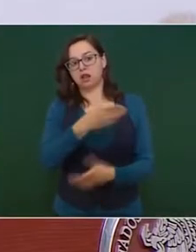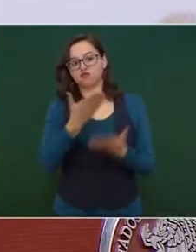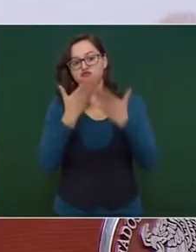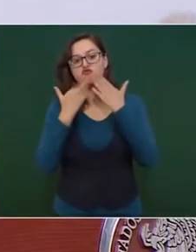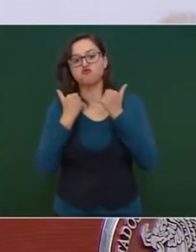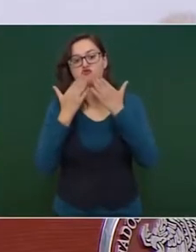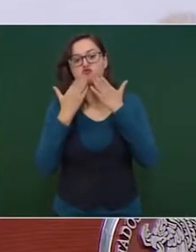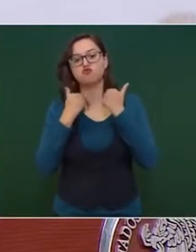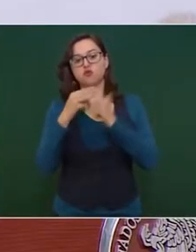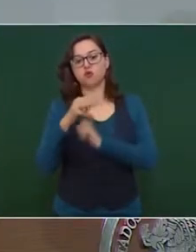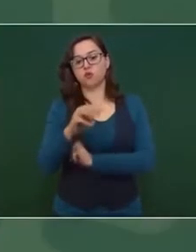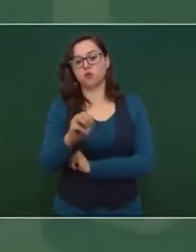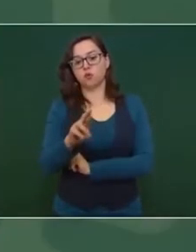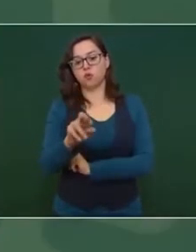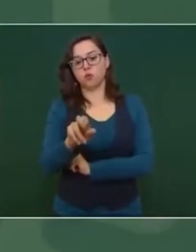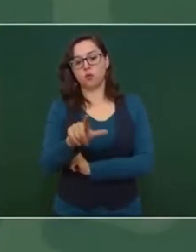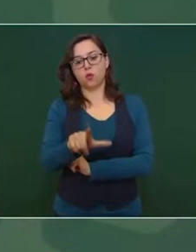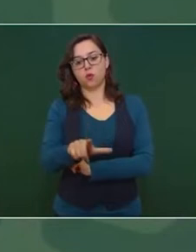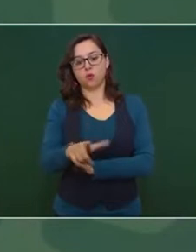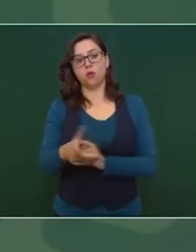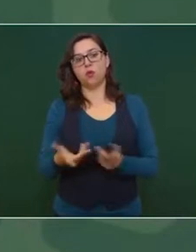no es